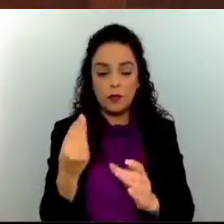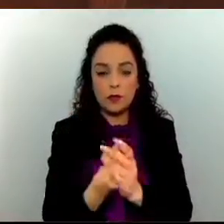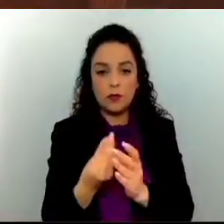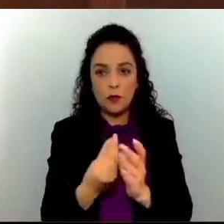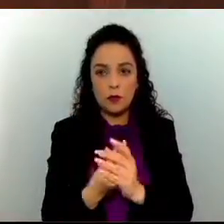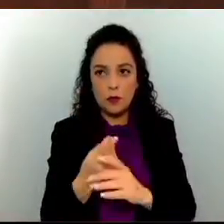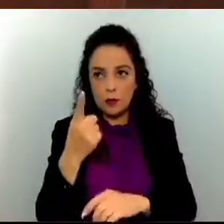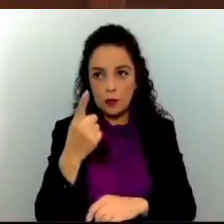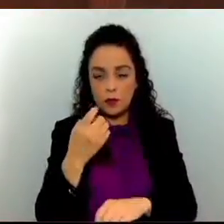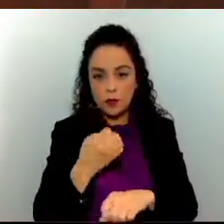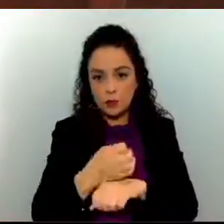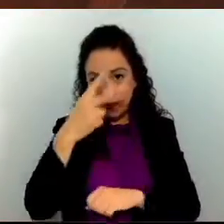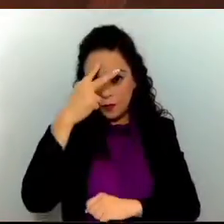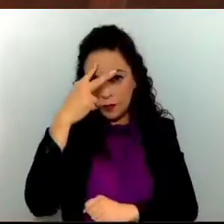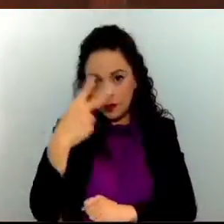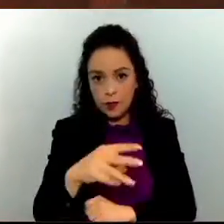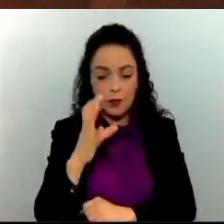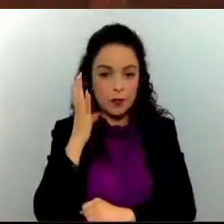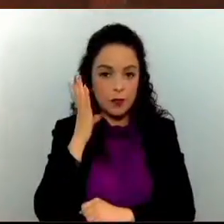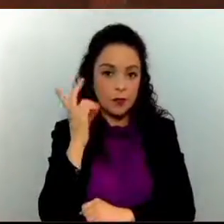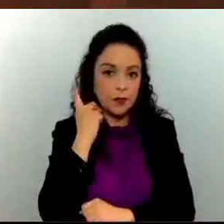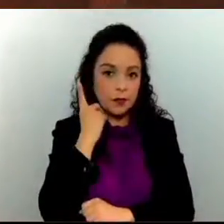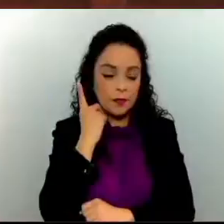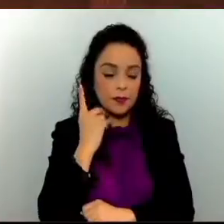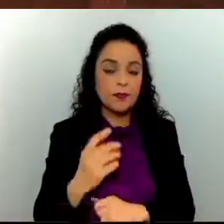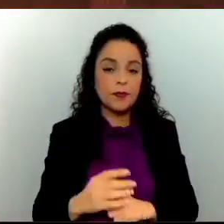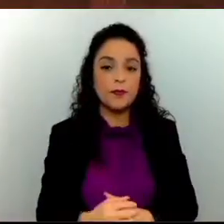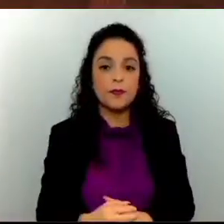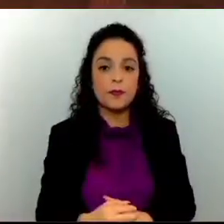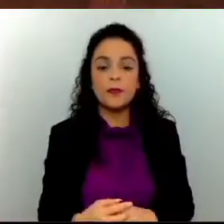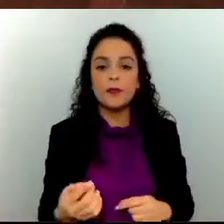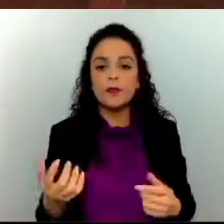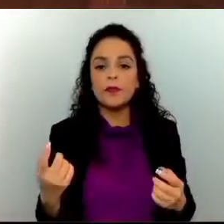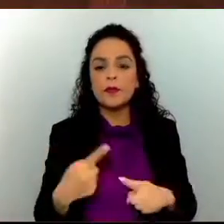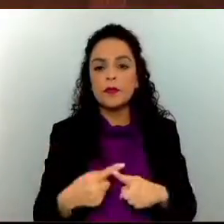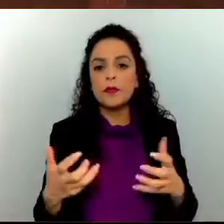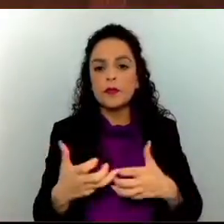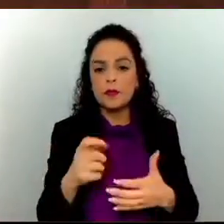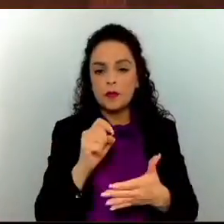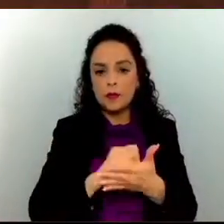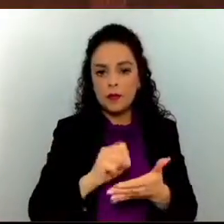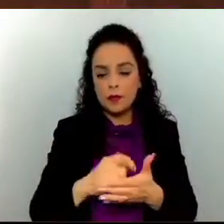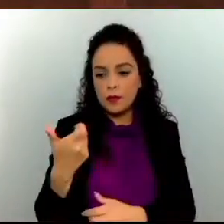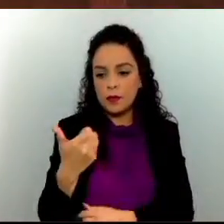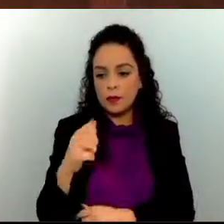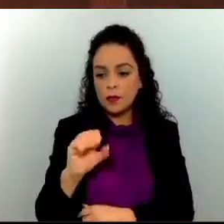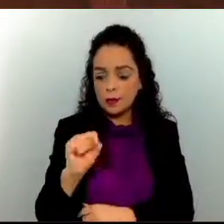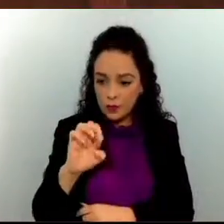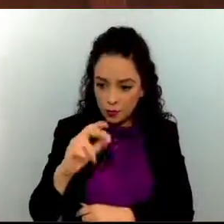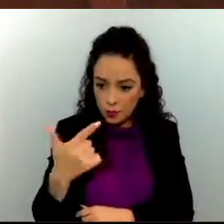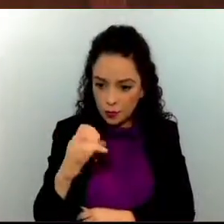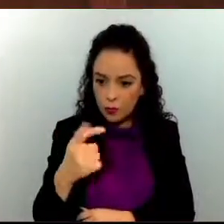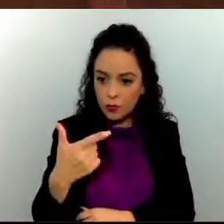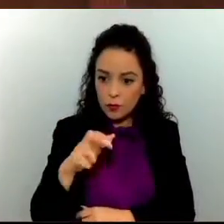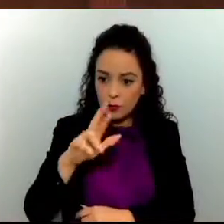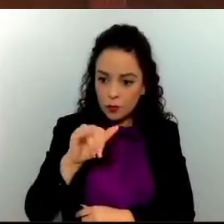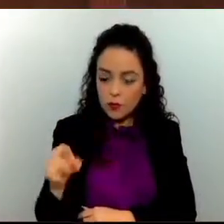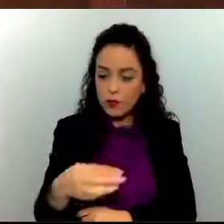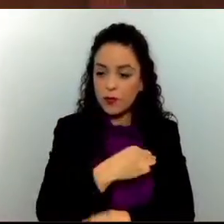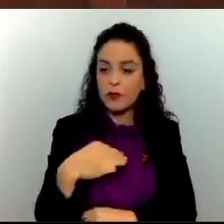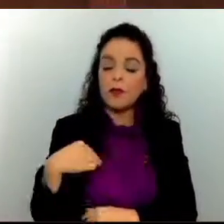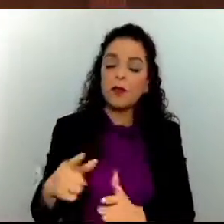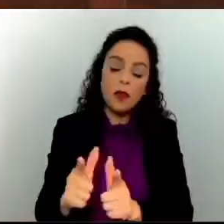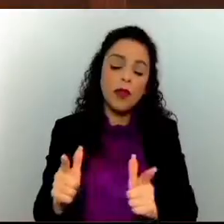México, el que suscribe Sergio García Sosa, integrante del Grupo Parlamentario del